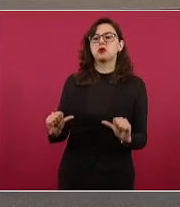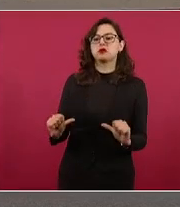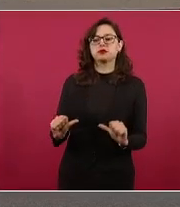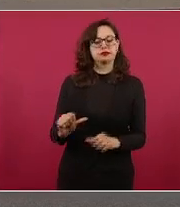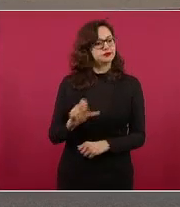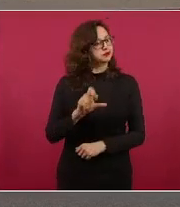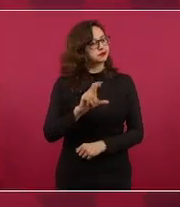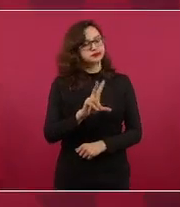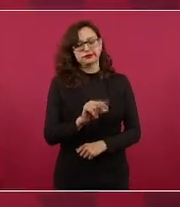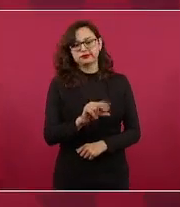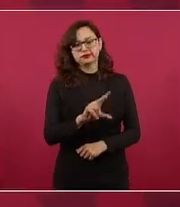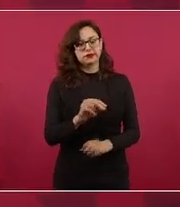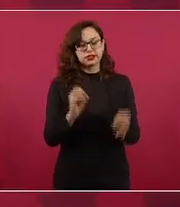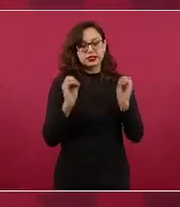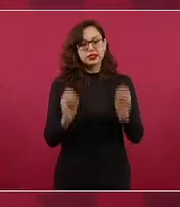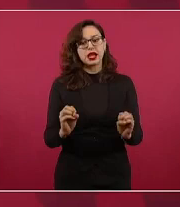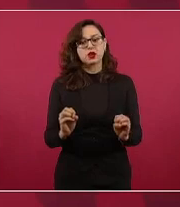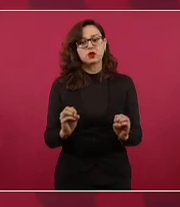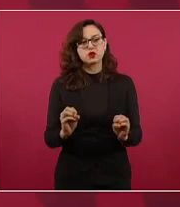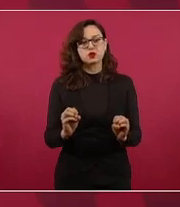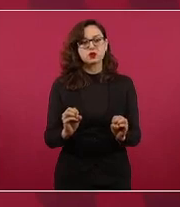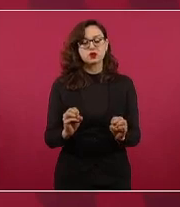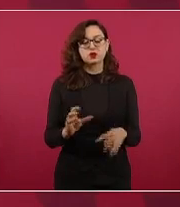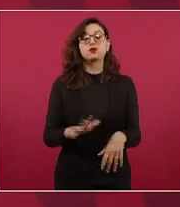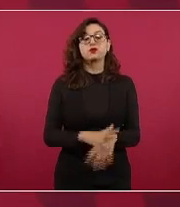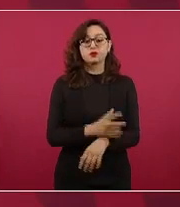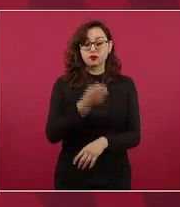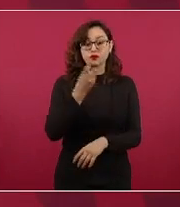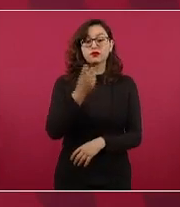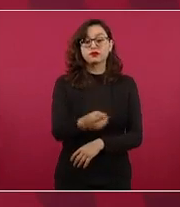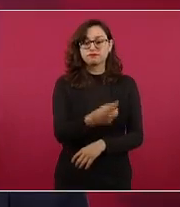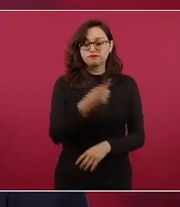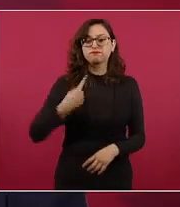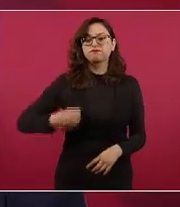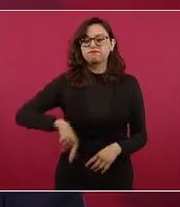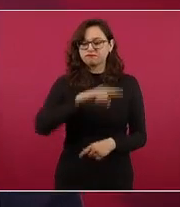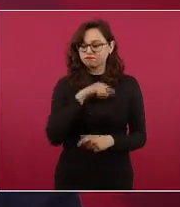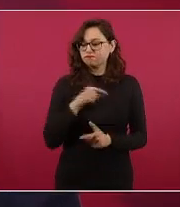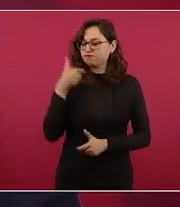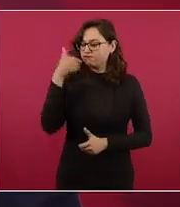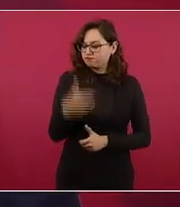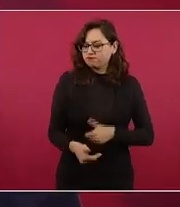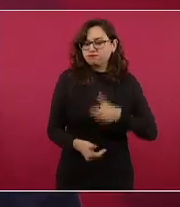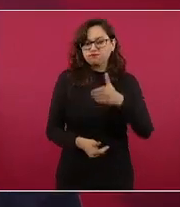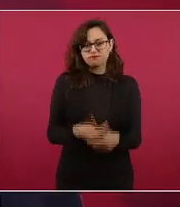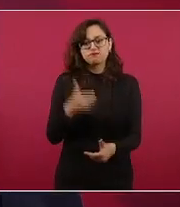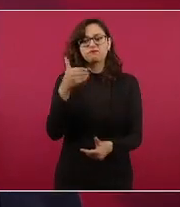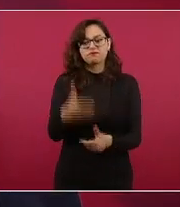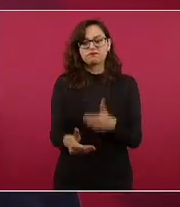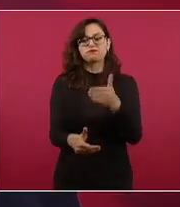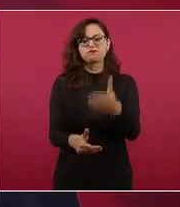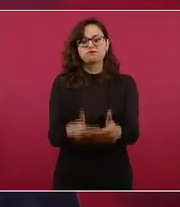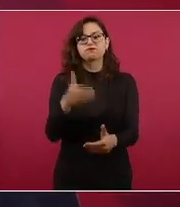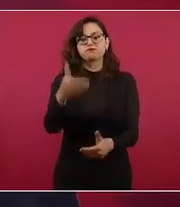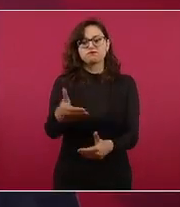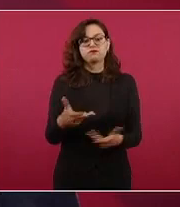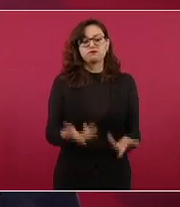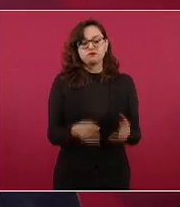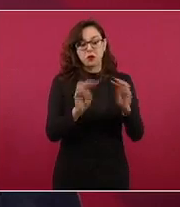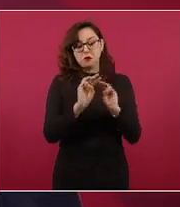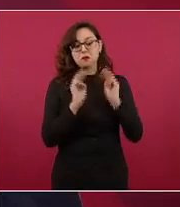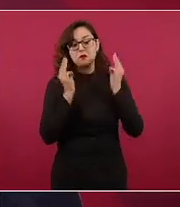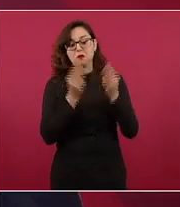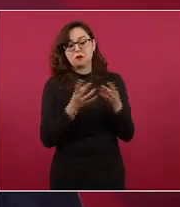por eso hemos podido enfrentar a la mafia del poder